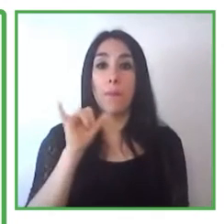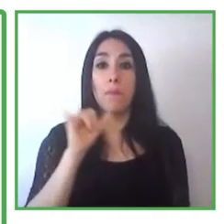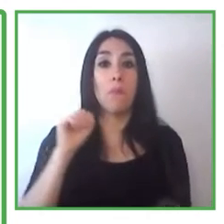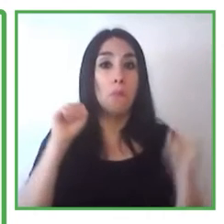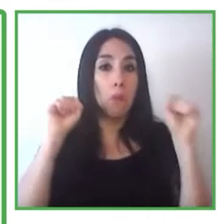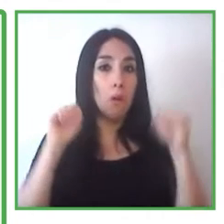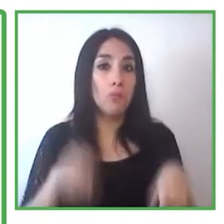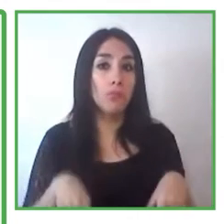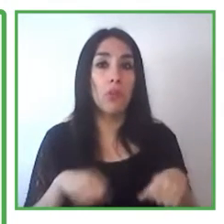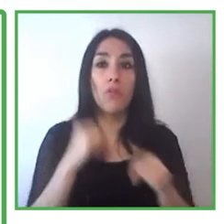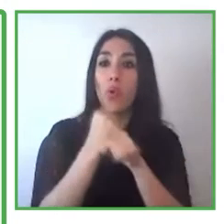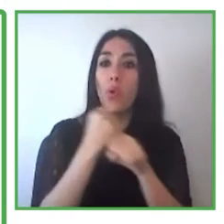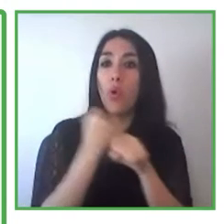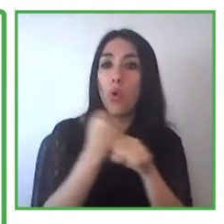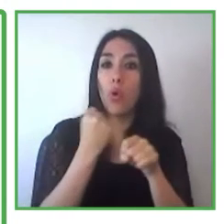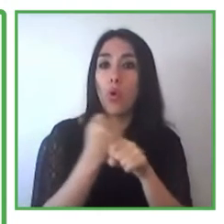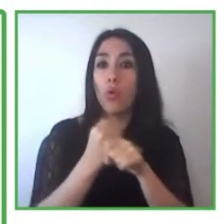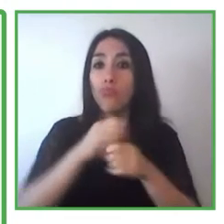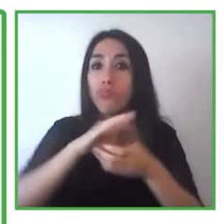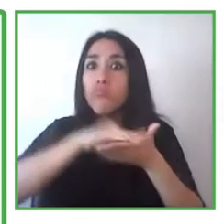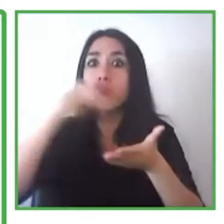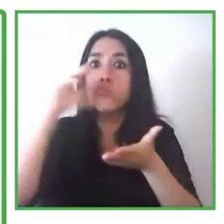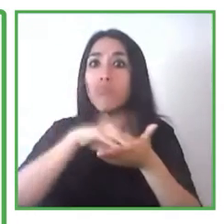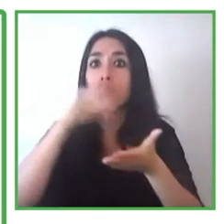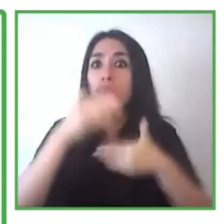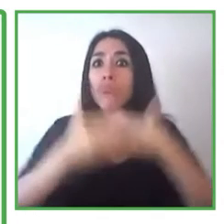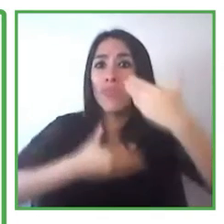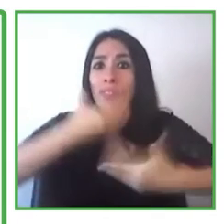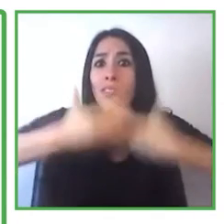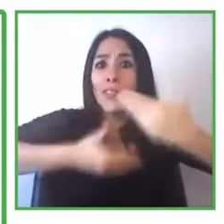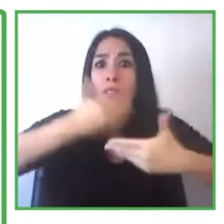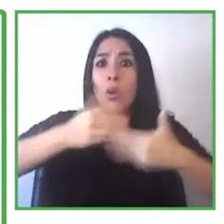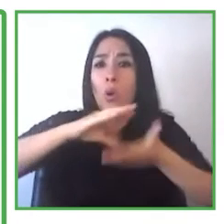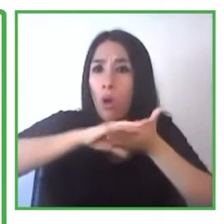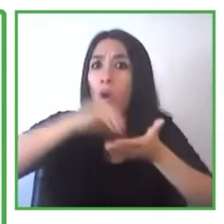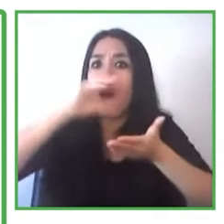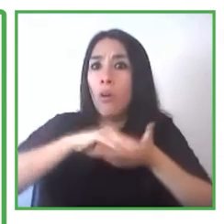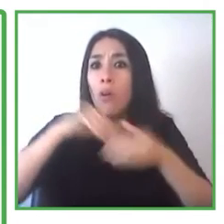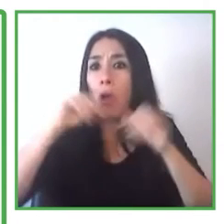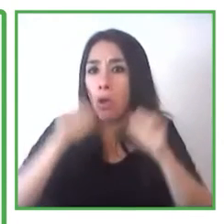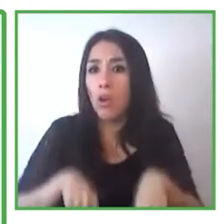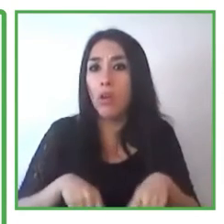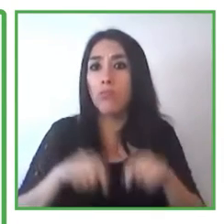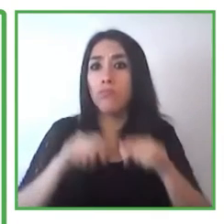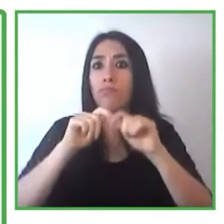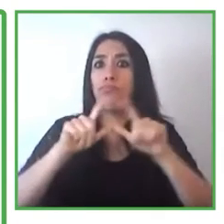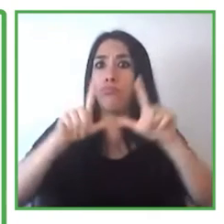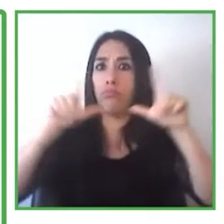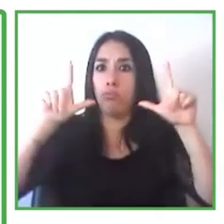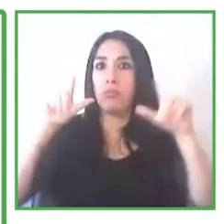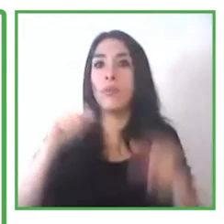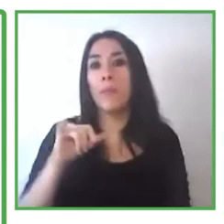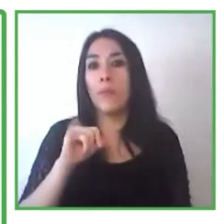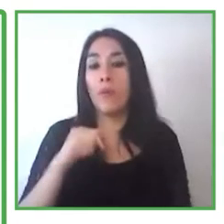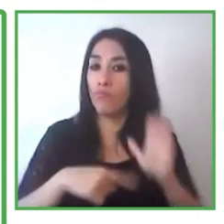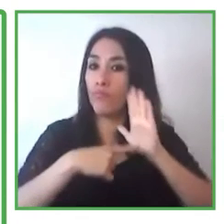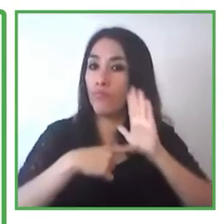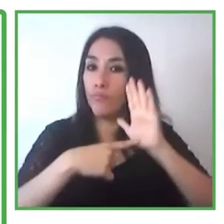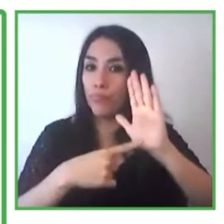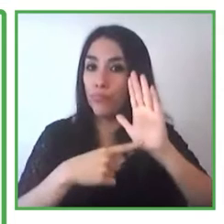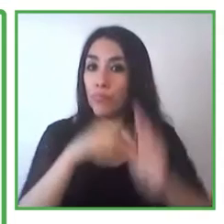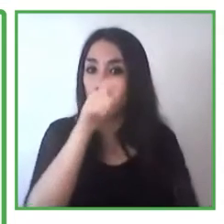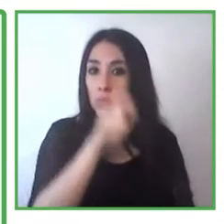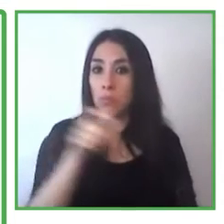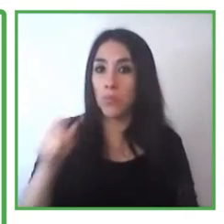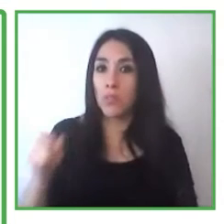y de poder cambiar y sobre todo de poder demostrar que ellos efectivamente son capaces y que lo único que